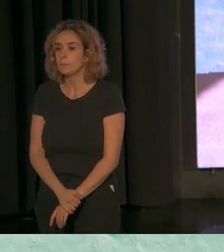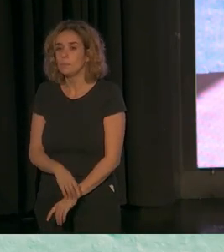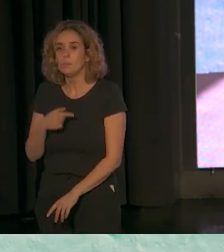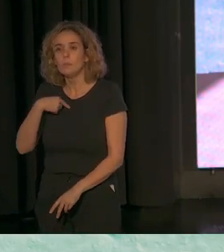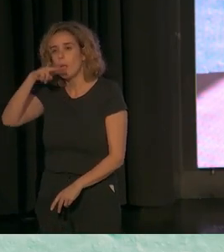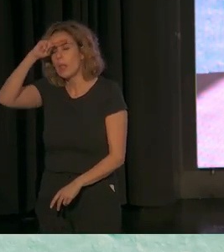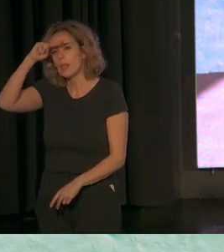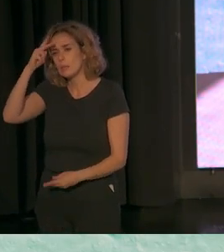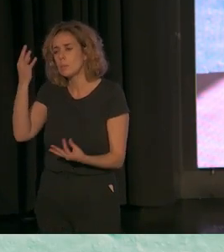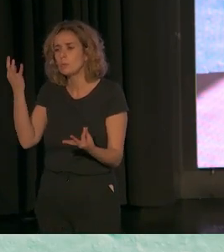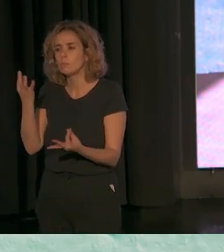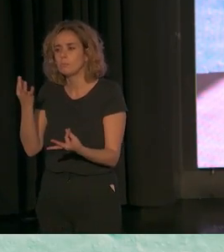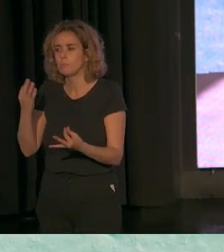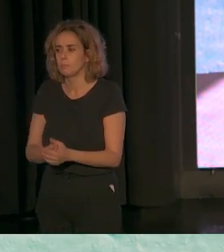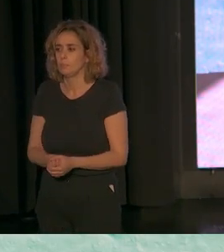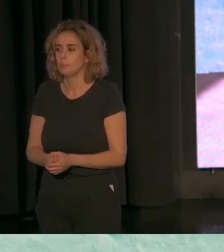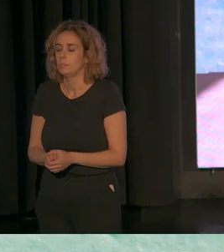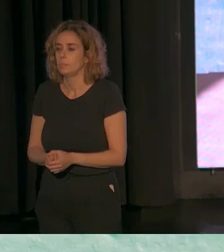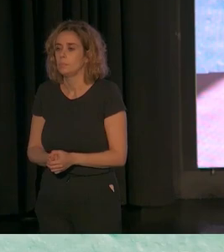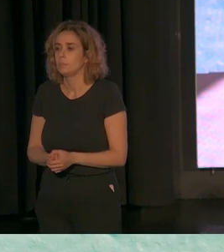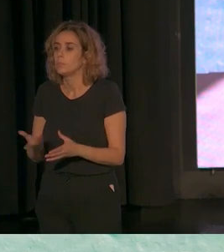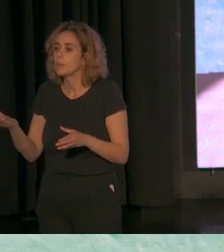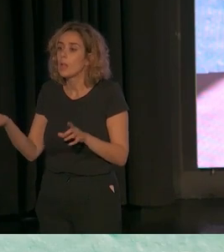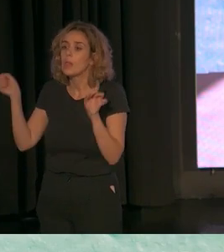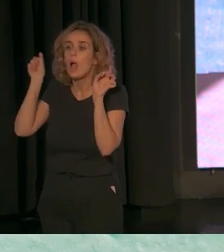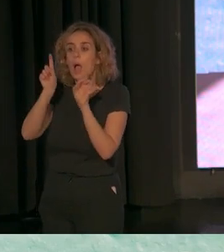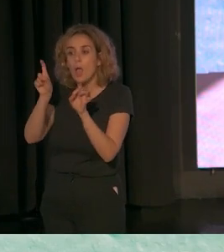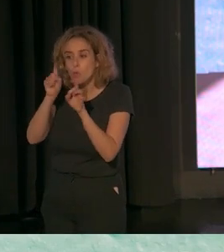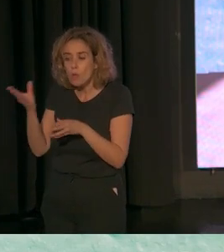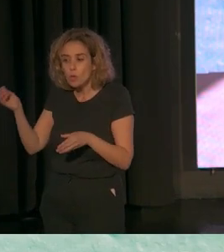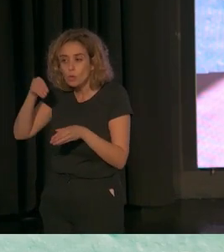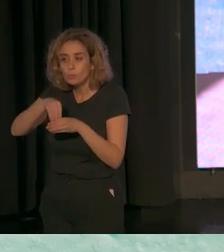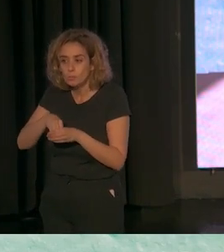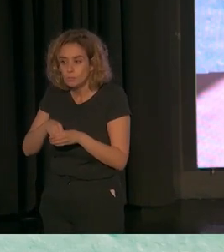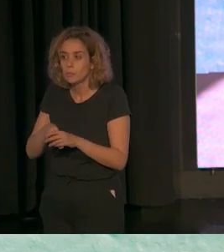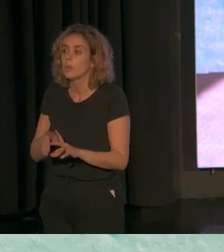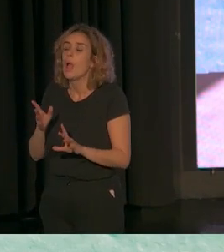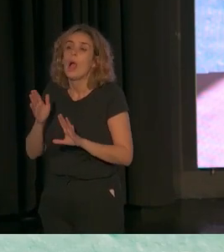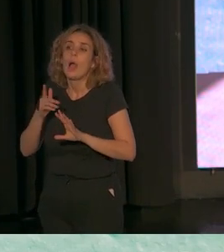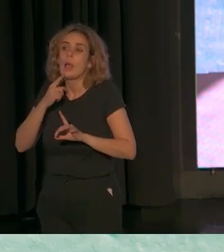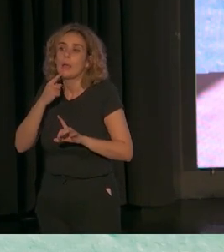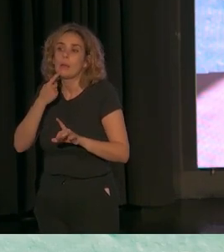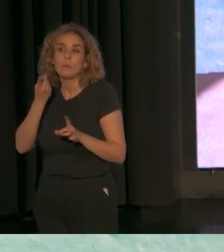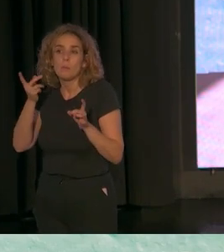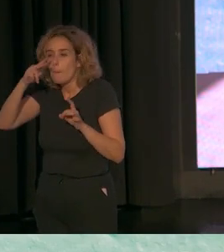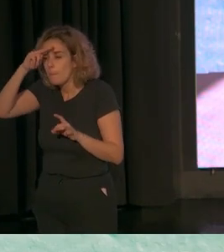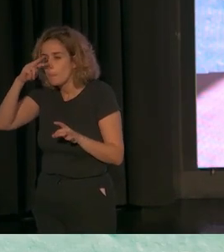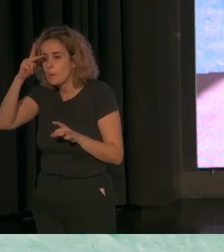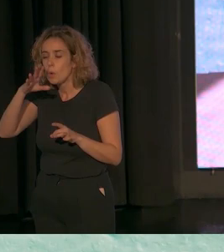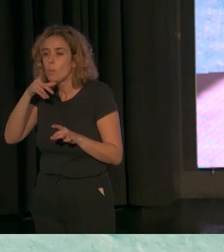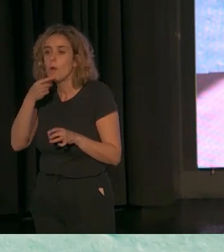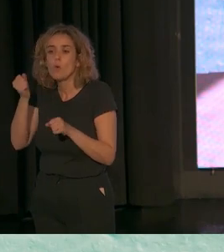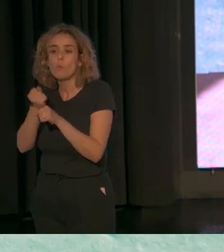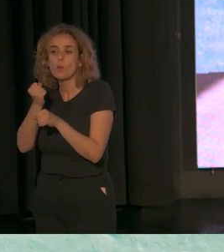que les preocupa es la intervención y la educación. Es decir, no son insensibles, al contrario, están altamente preocupadas por el